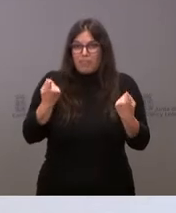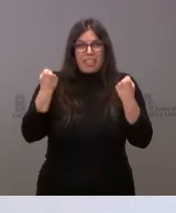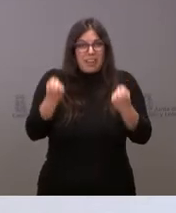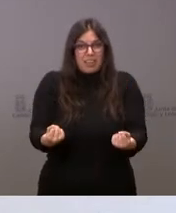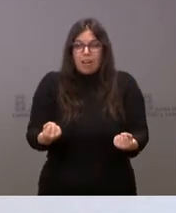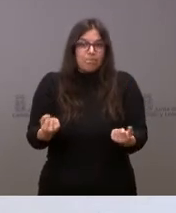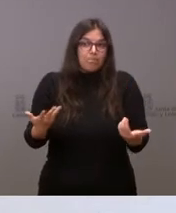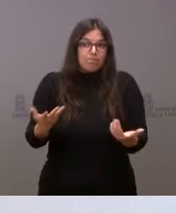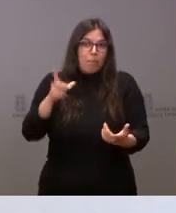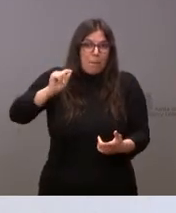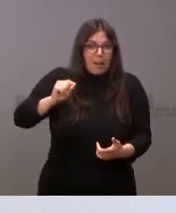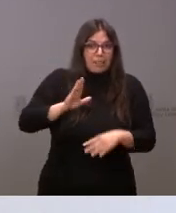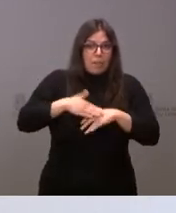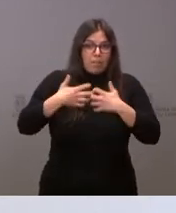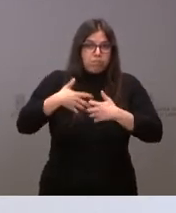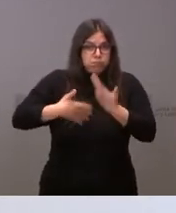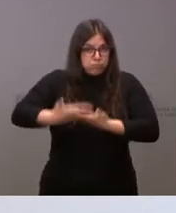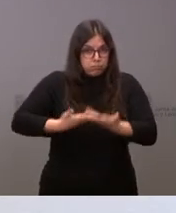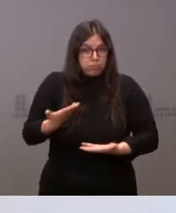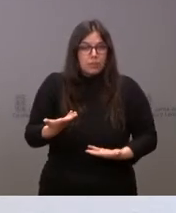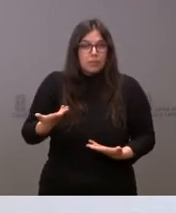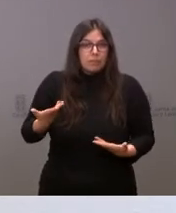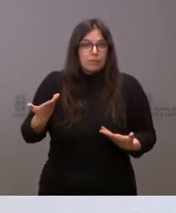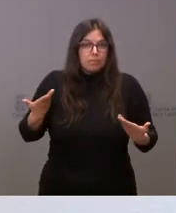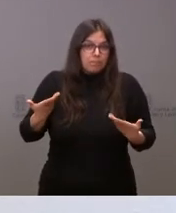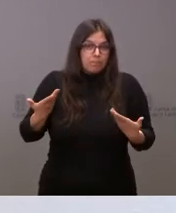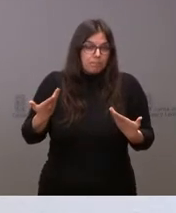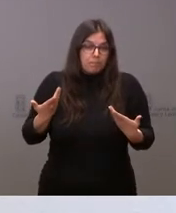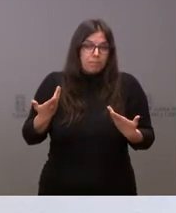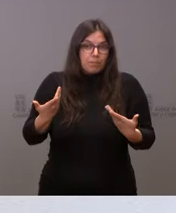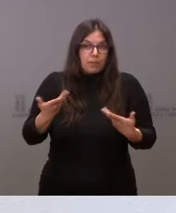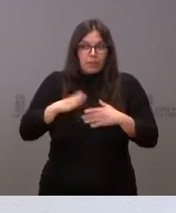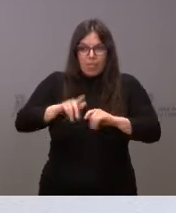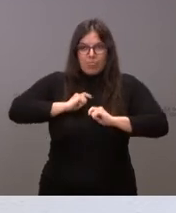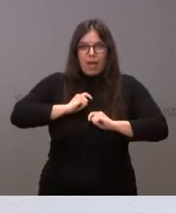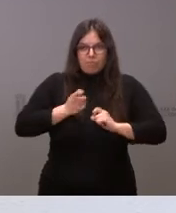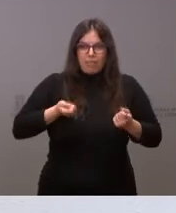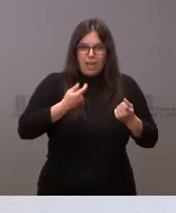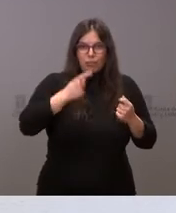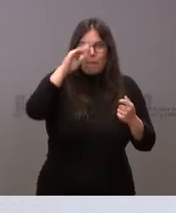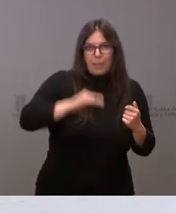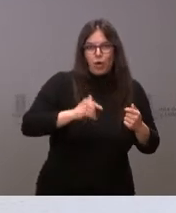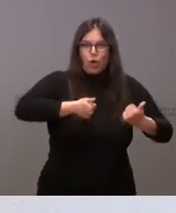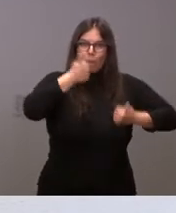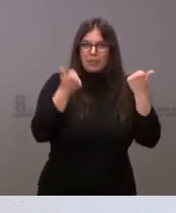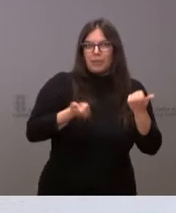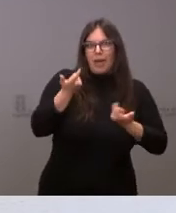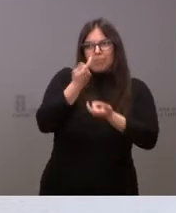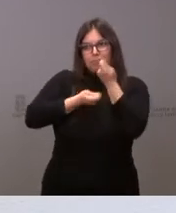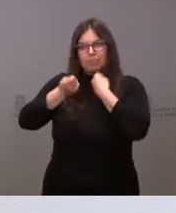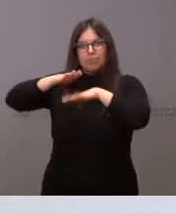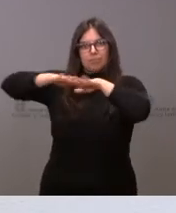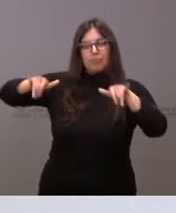barata que les haga ganar competitividad. Y hemos pedido, por tanto, el tipo